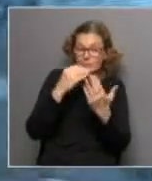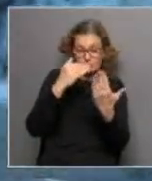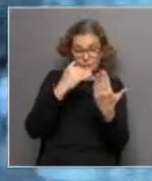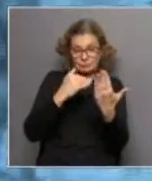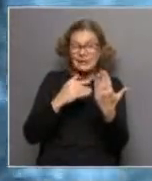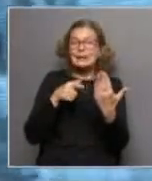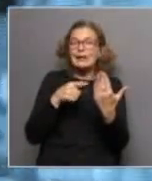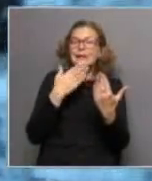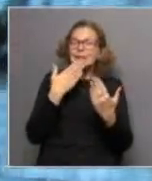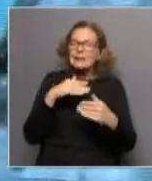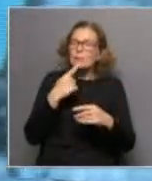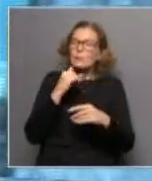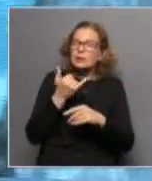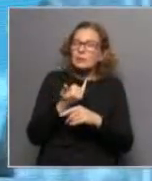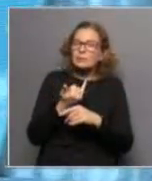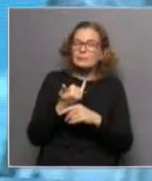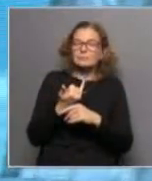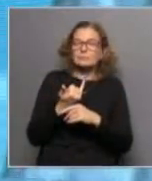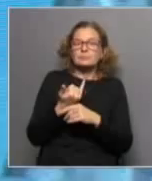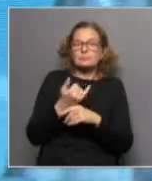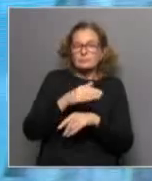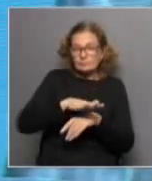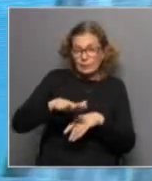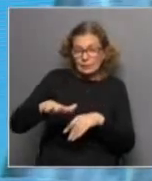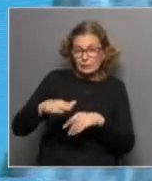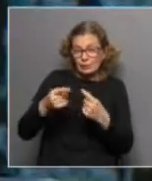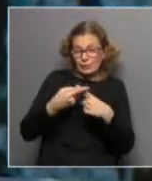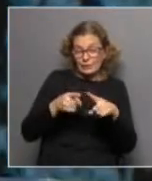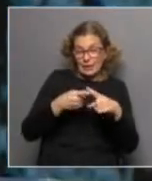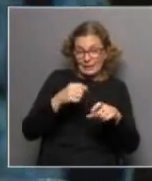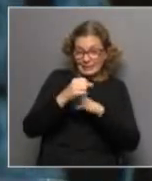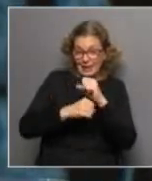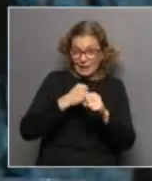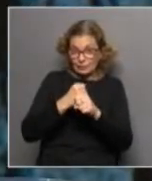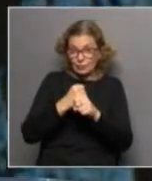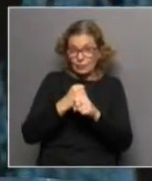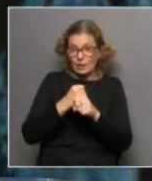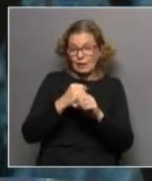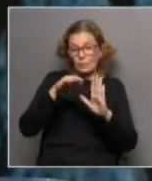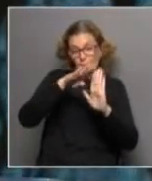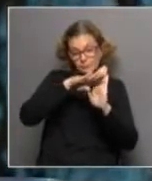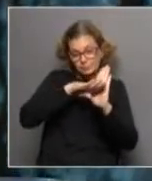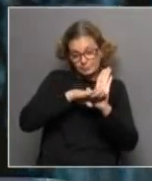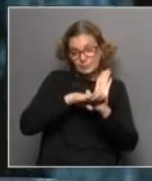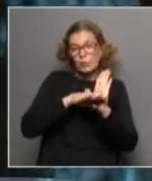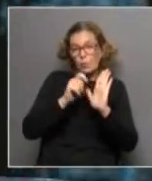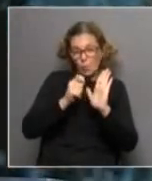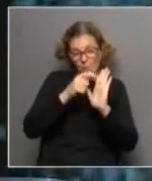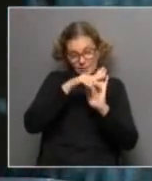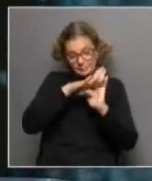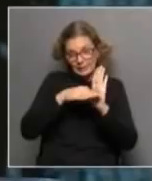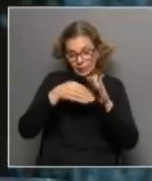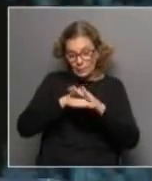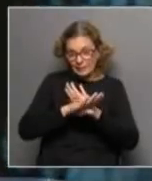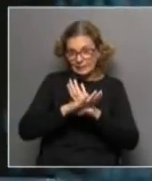sí entender que, por ejemplo, para los niños de distintas edades, hay ciertas cosas que se tienen que cumplir, y es donde entran